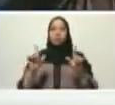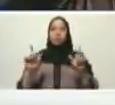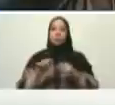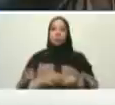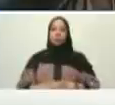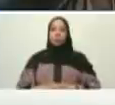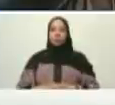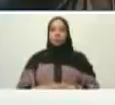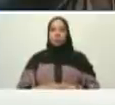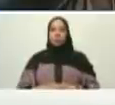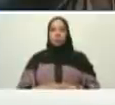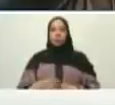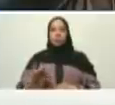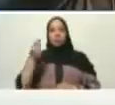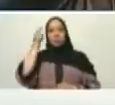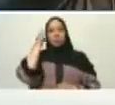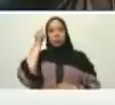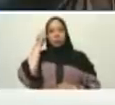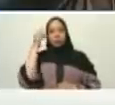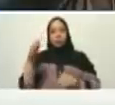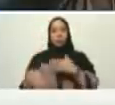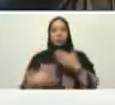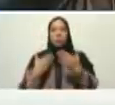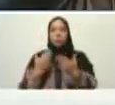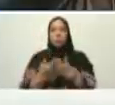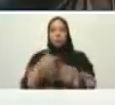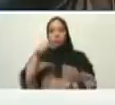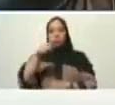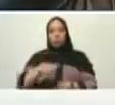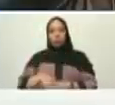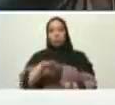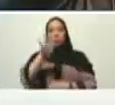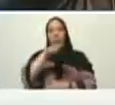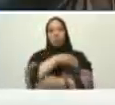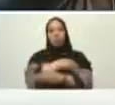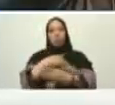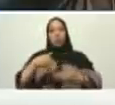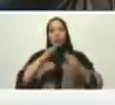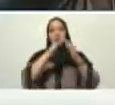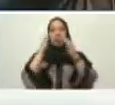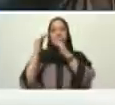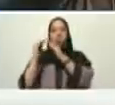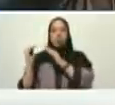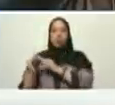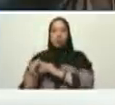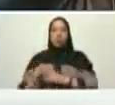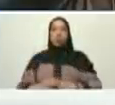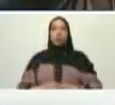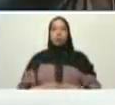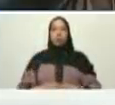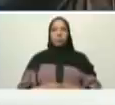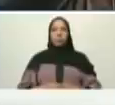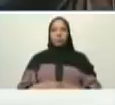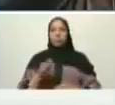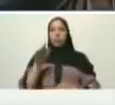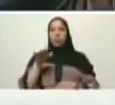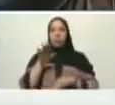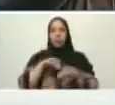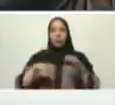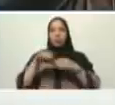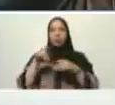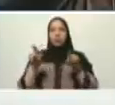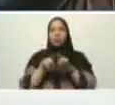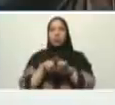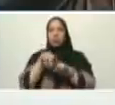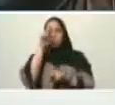gloriosa del día en que hemos llegado al hito de las cuatro millones de viviendas y lo despido de la mejor manera con un